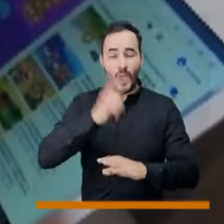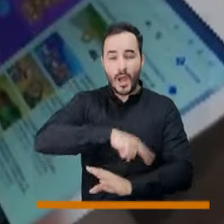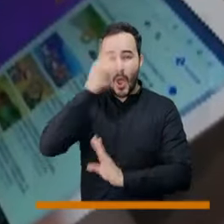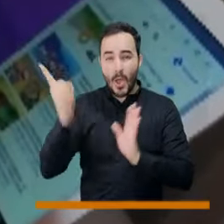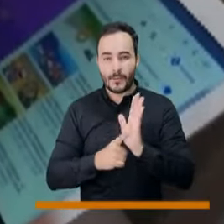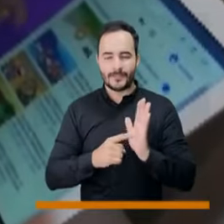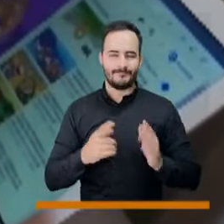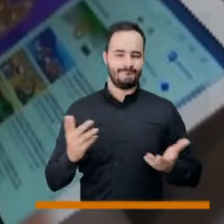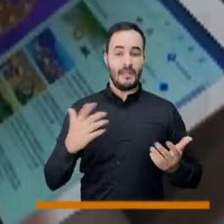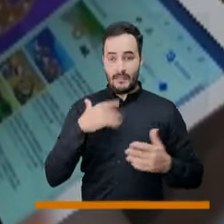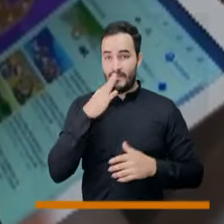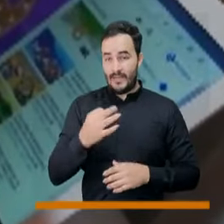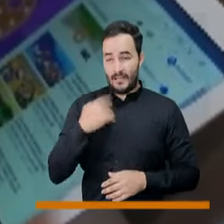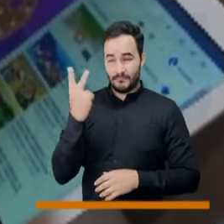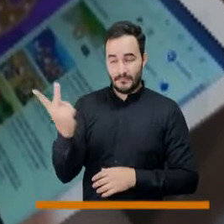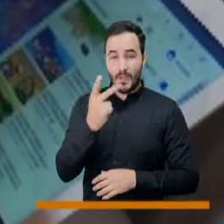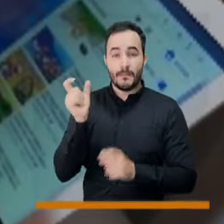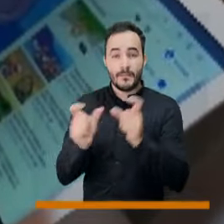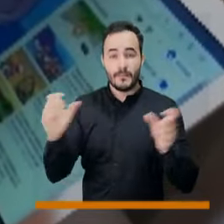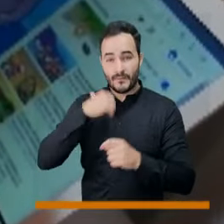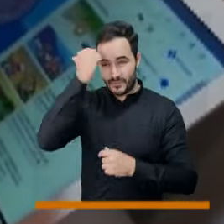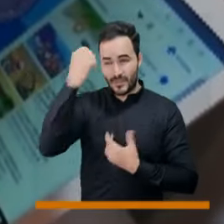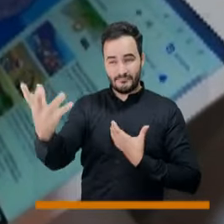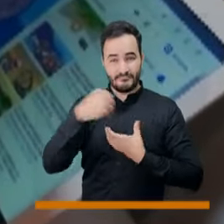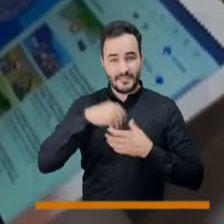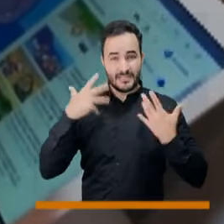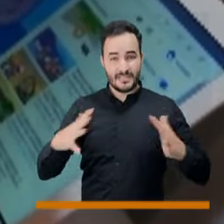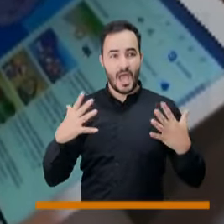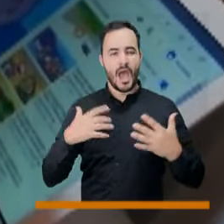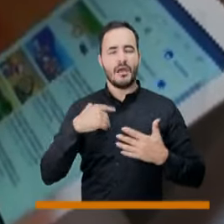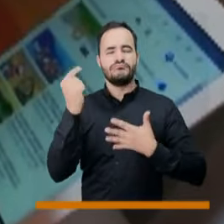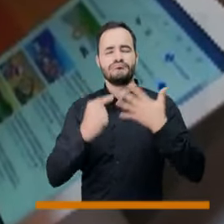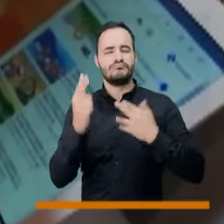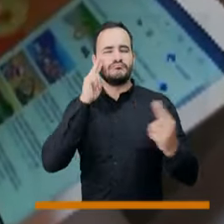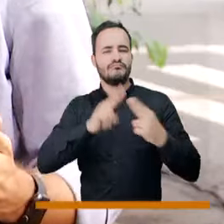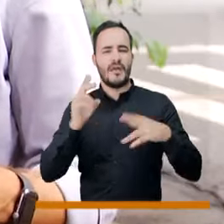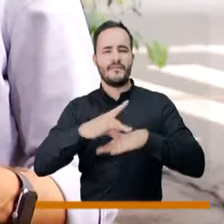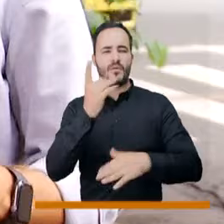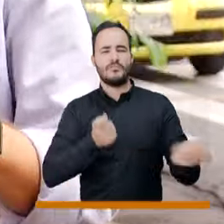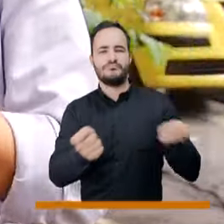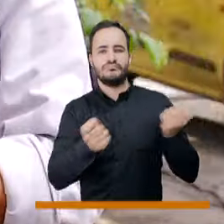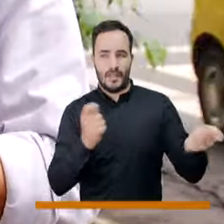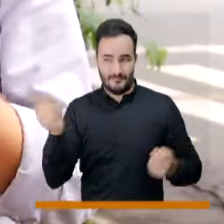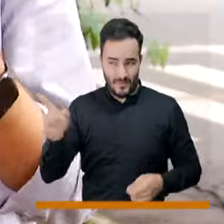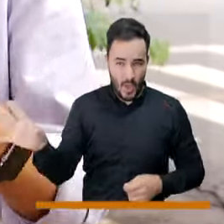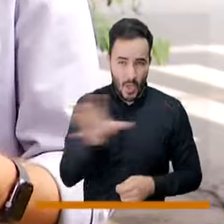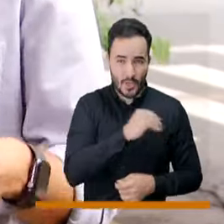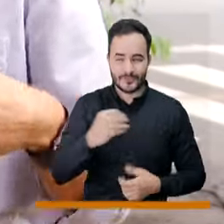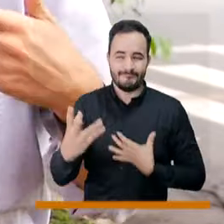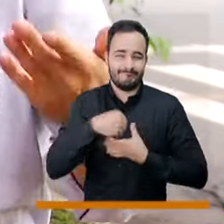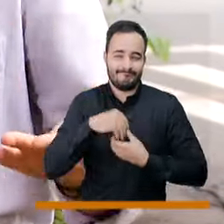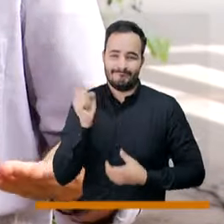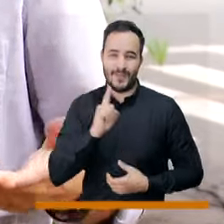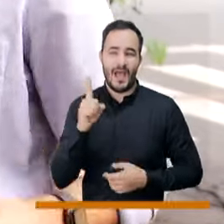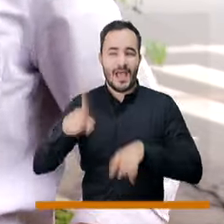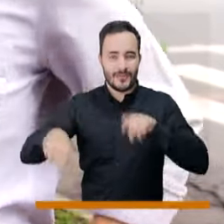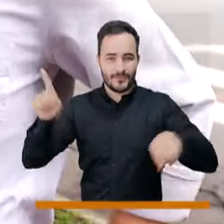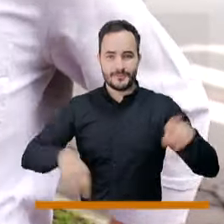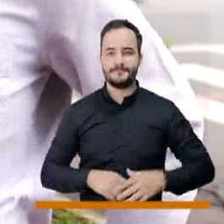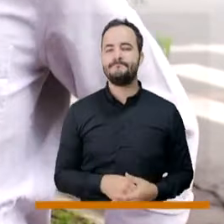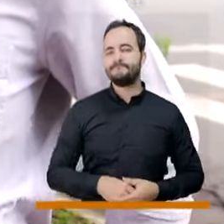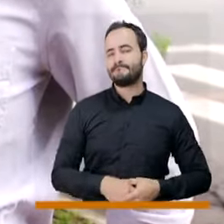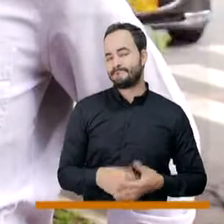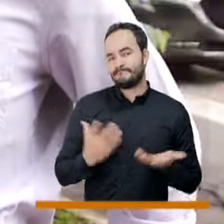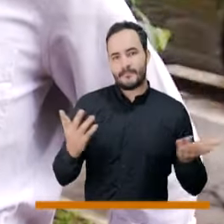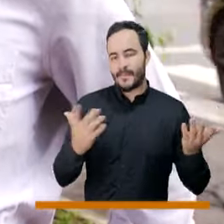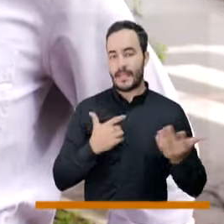preparados para enfrentarse a la virtualidad, para dar clases virtuales. El entorno natural para aprender, explorar, crear, son